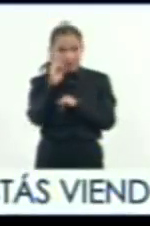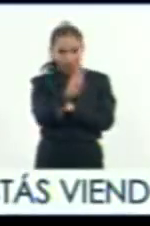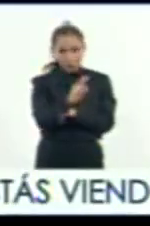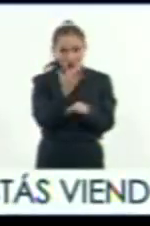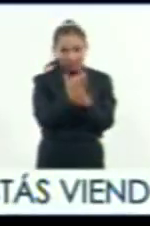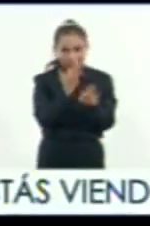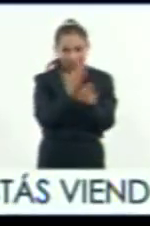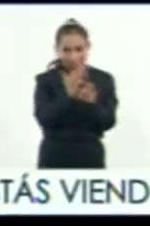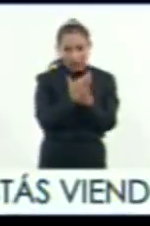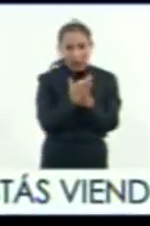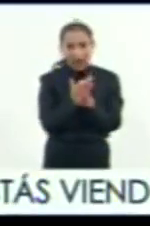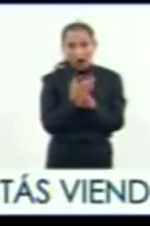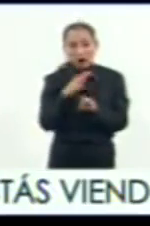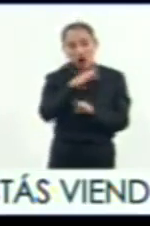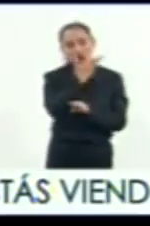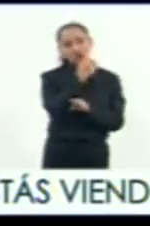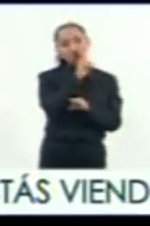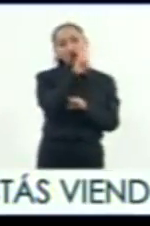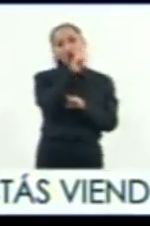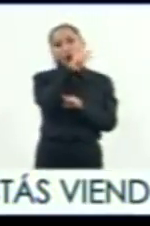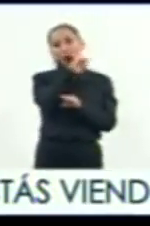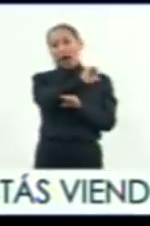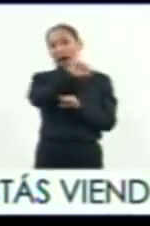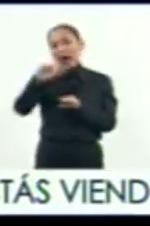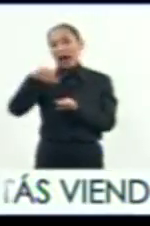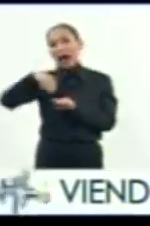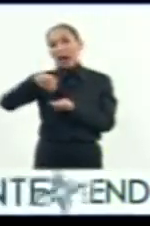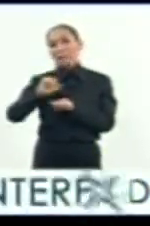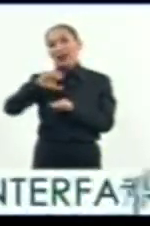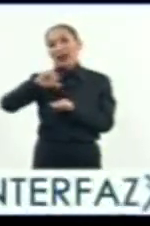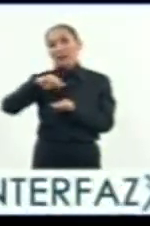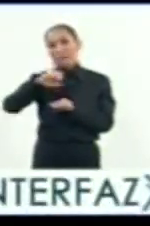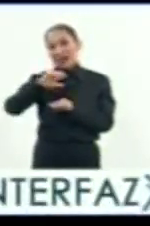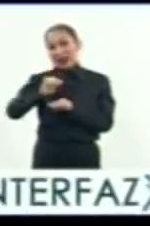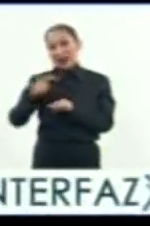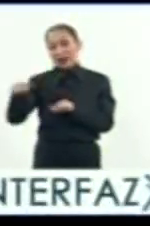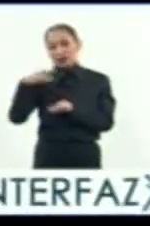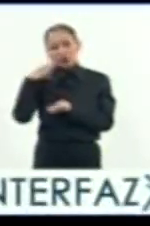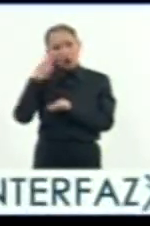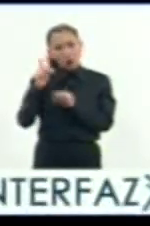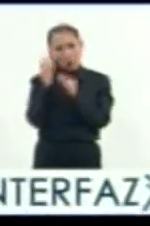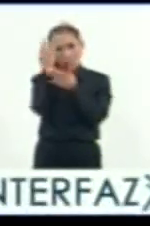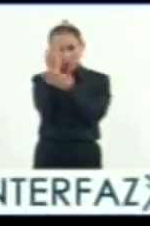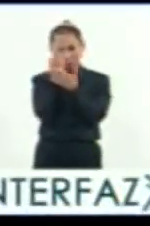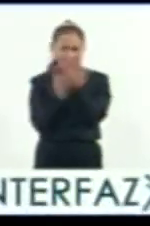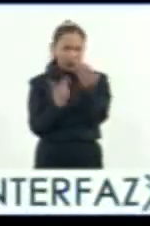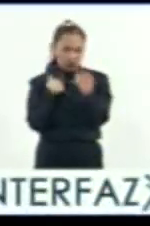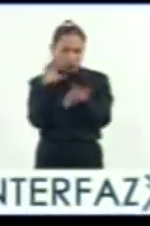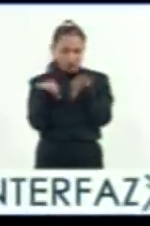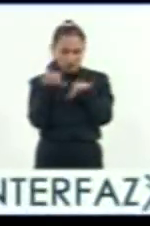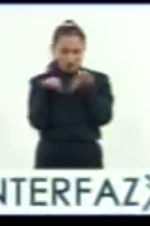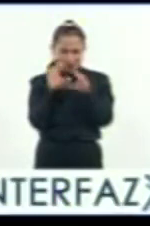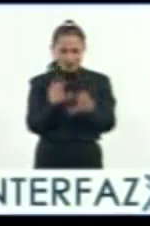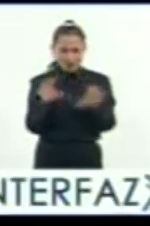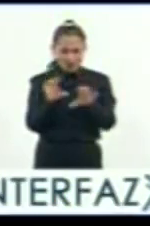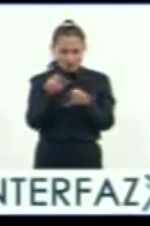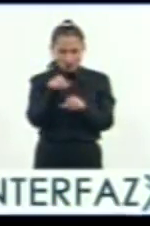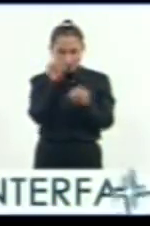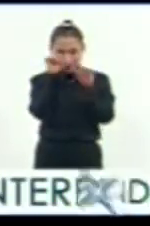viendo ahorita, que es la parte de Cholula a Mecameca que he trabajado, he hecho esta animación para esta ocasión,